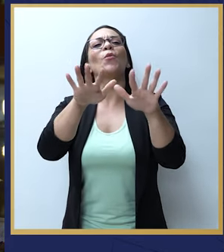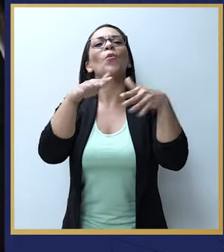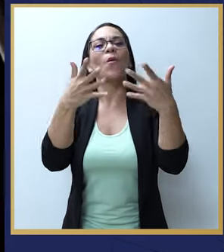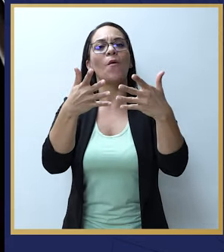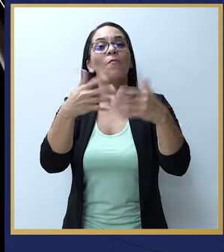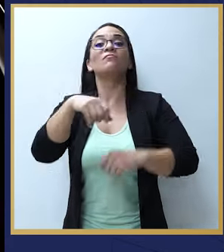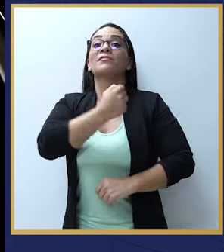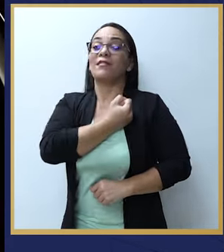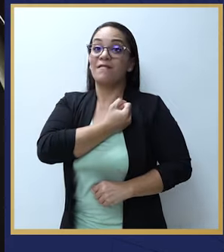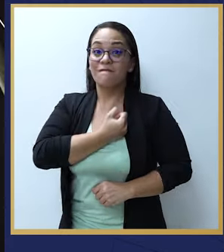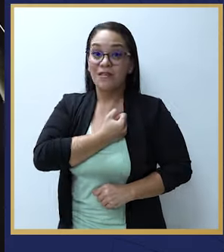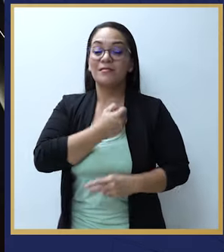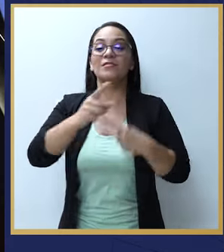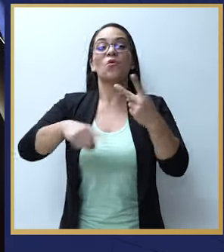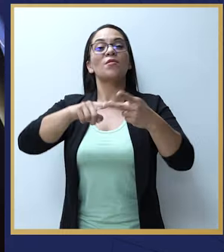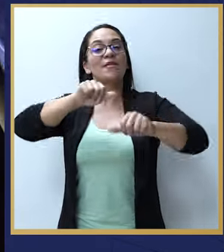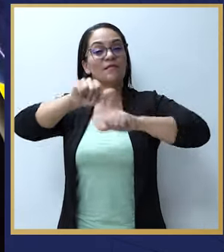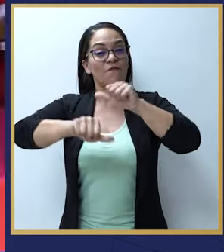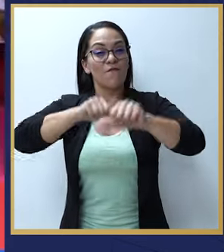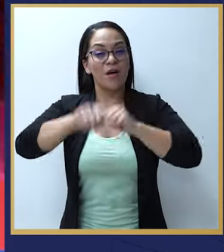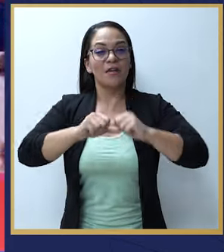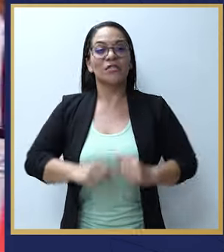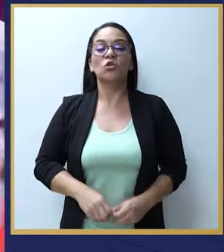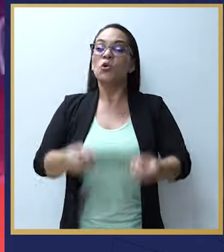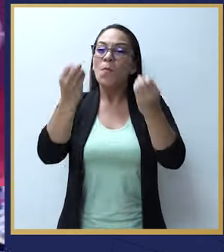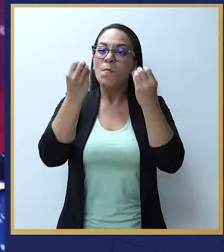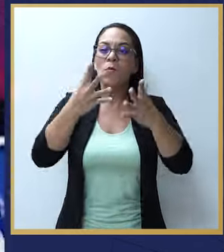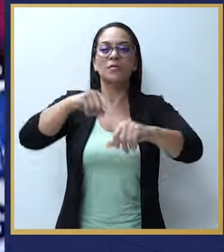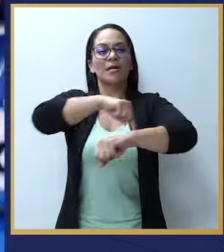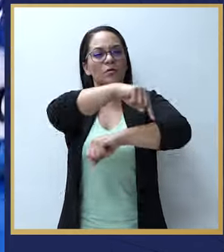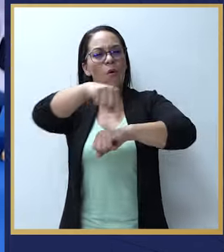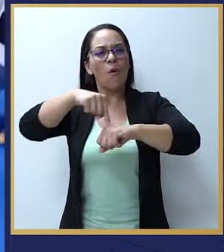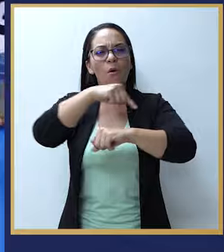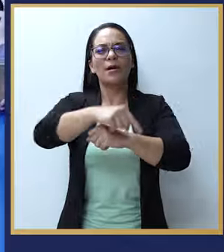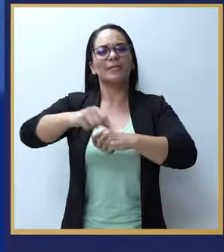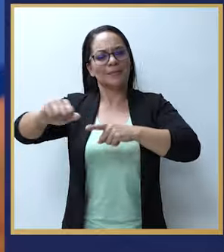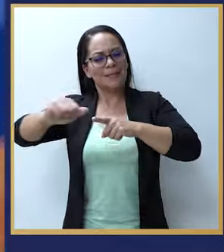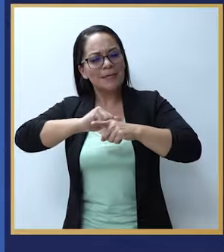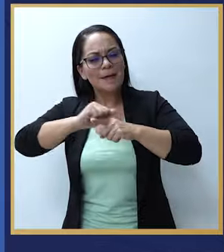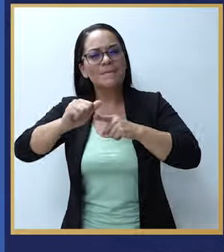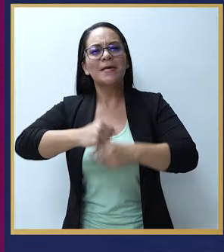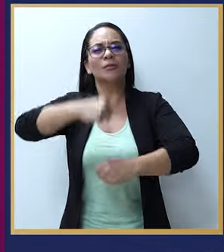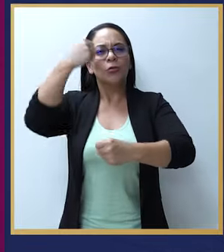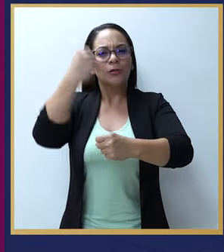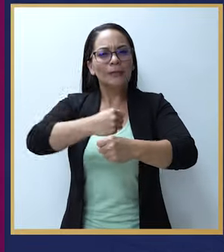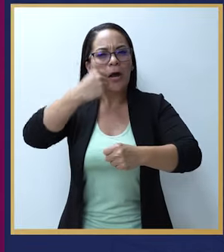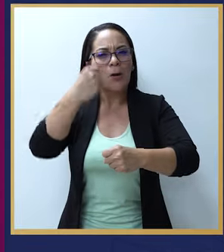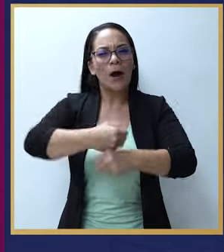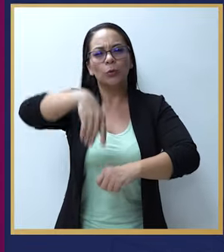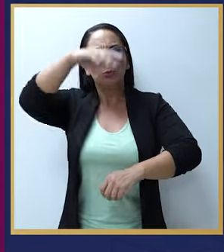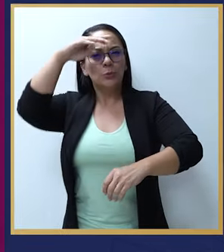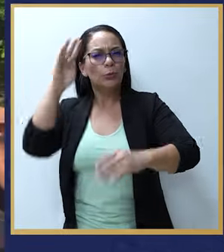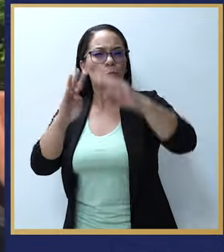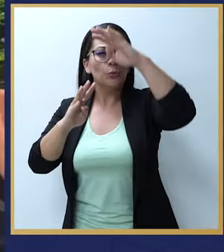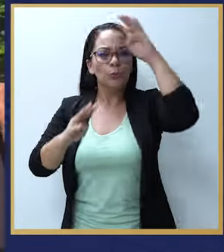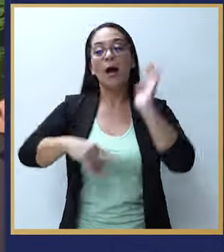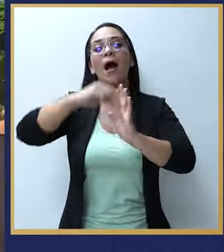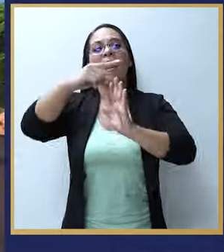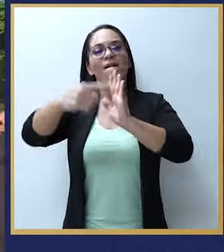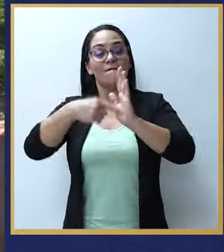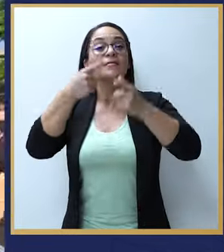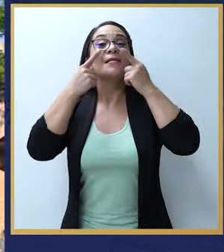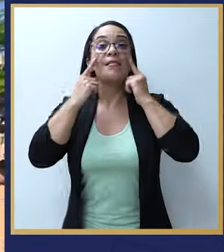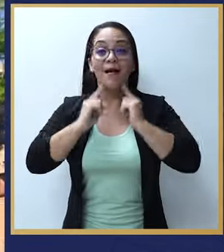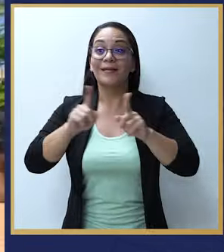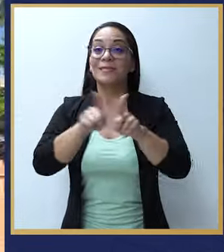acompañado de sacrificios y esfuerzos, de muchas horas de entrenamiento, de trabajo, de sudor y a veces